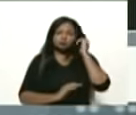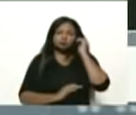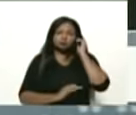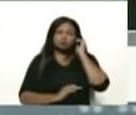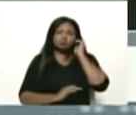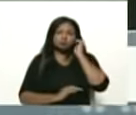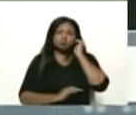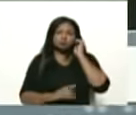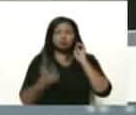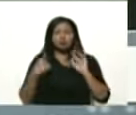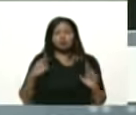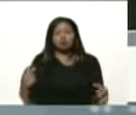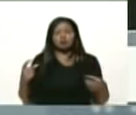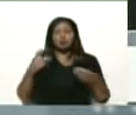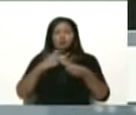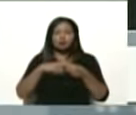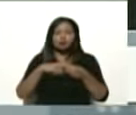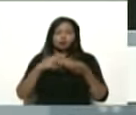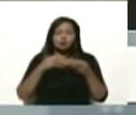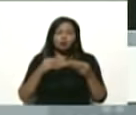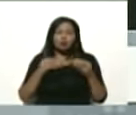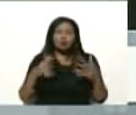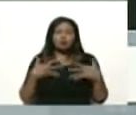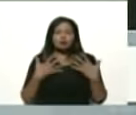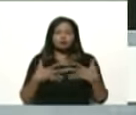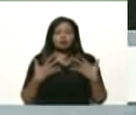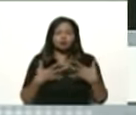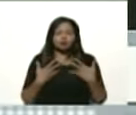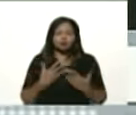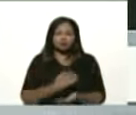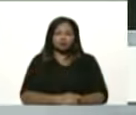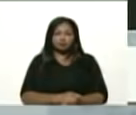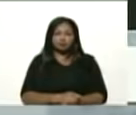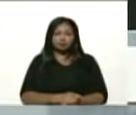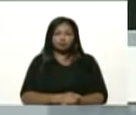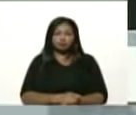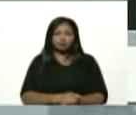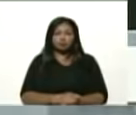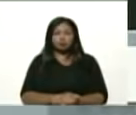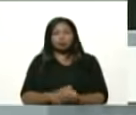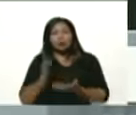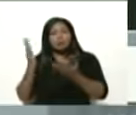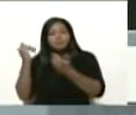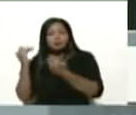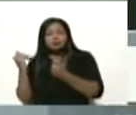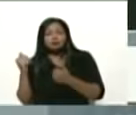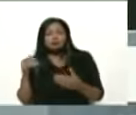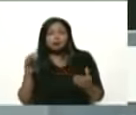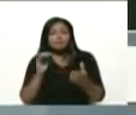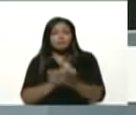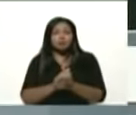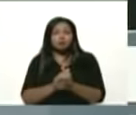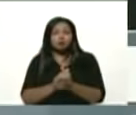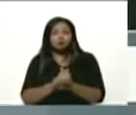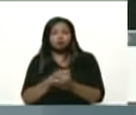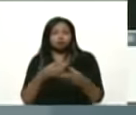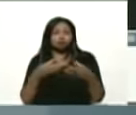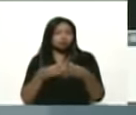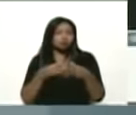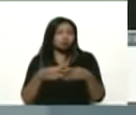articulada profundamente con las alegrías, con las esperanzas de sus compañeros de generación